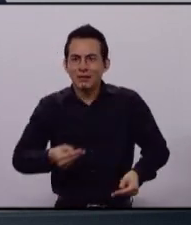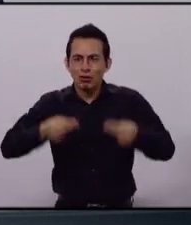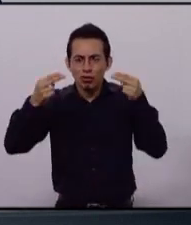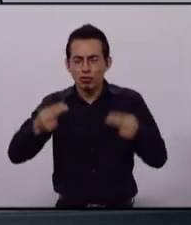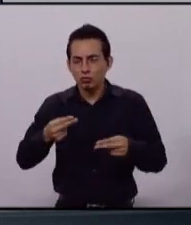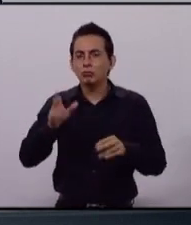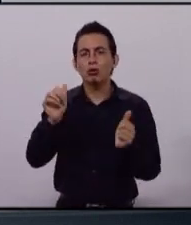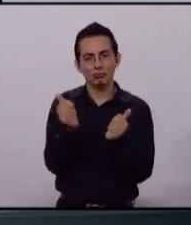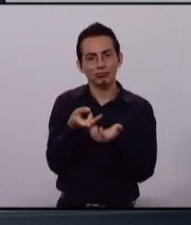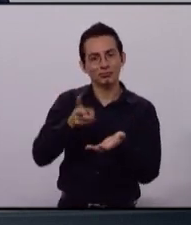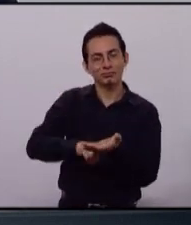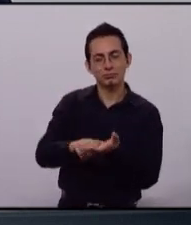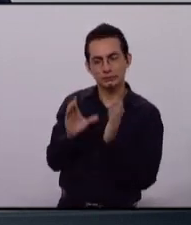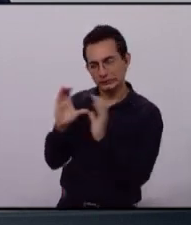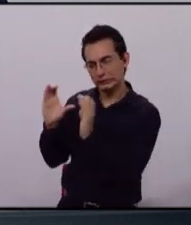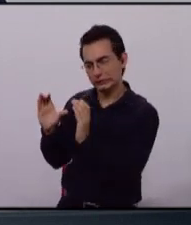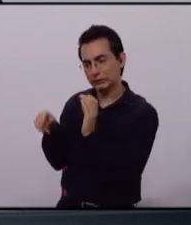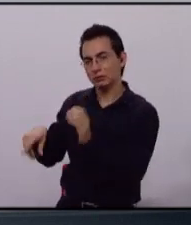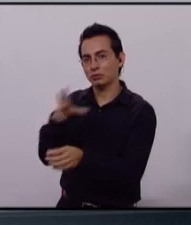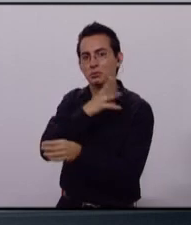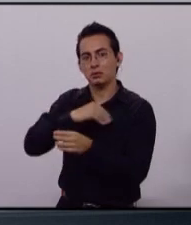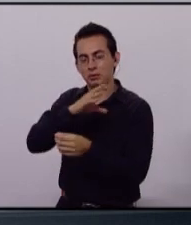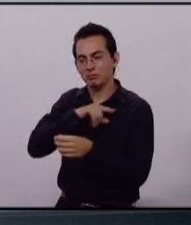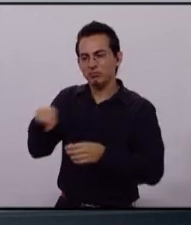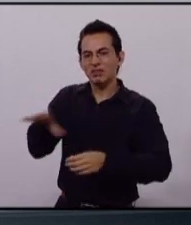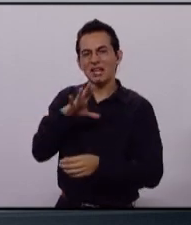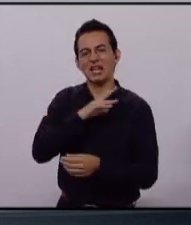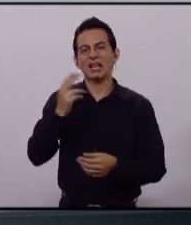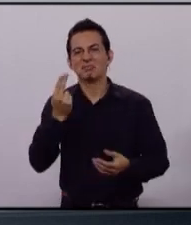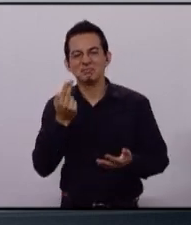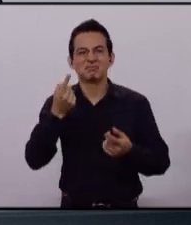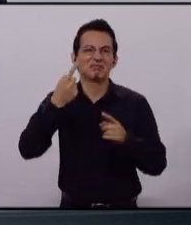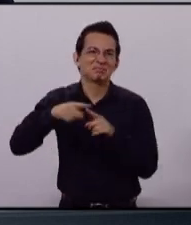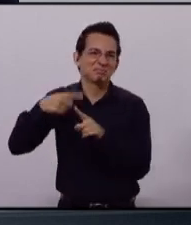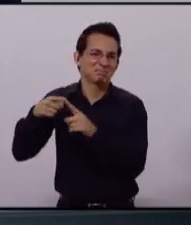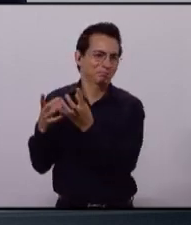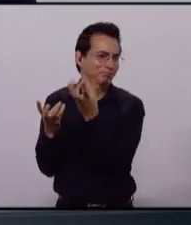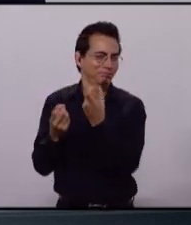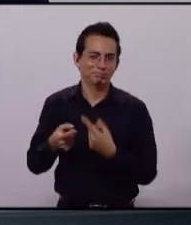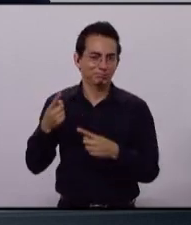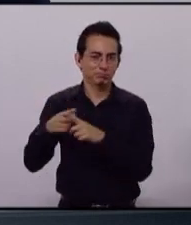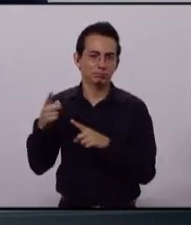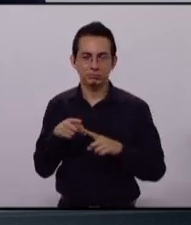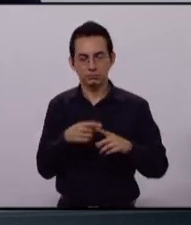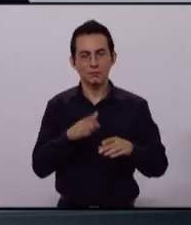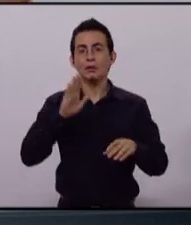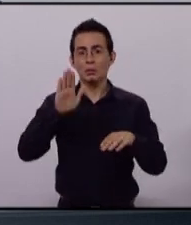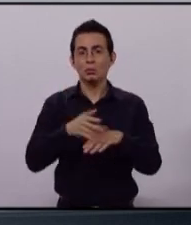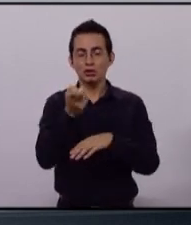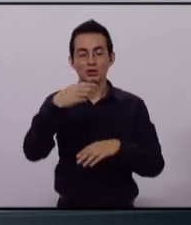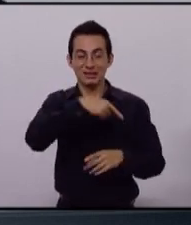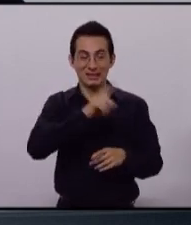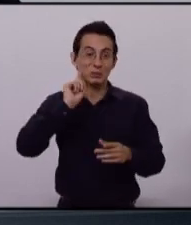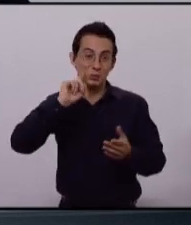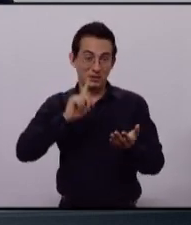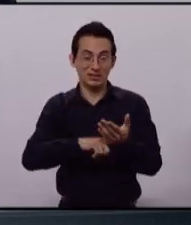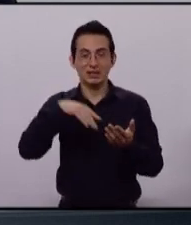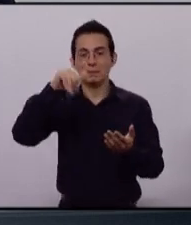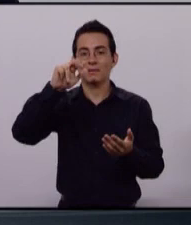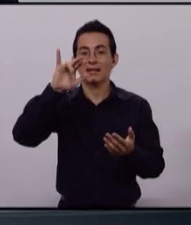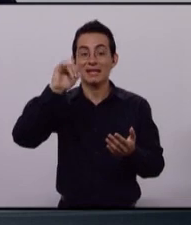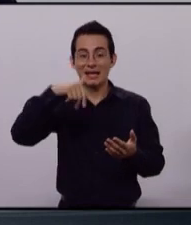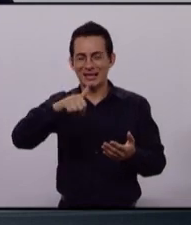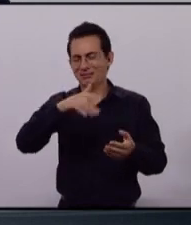dándole formación y resolviendo las necesidades básicas que se le van presentando. Mariana es una de muchas